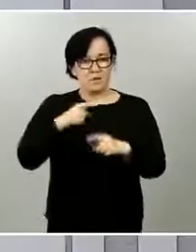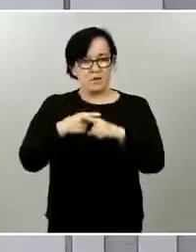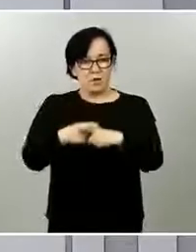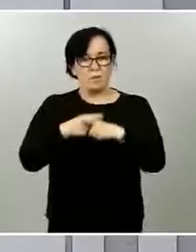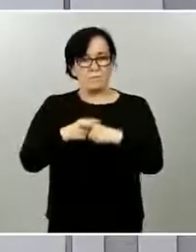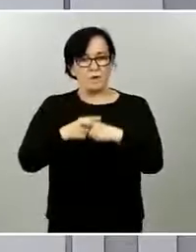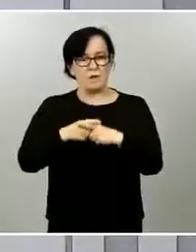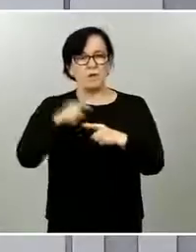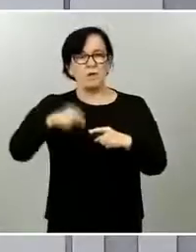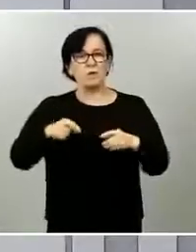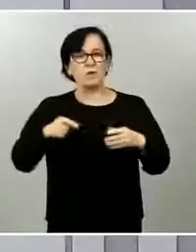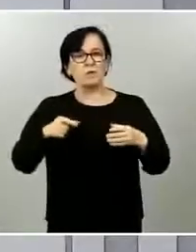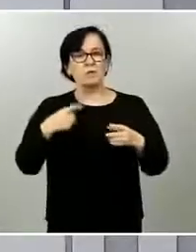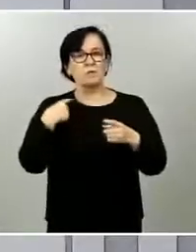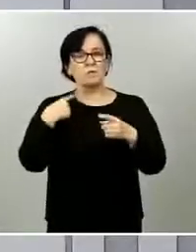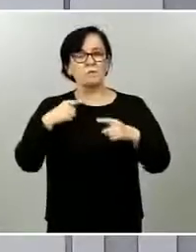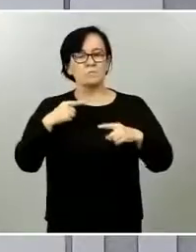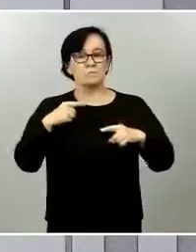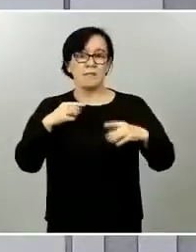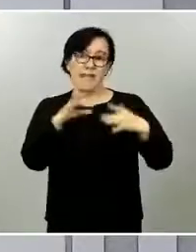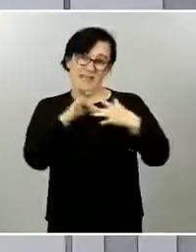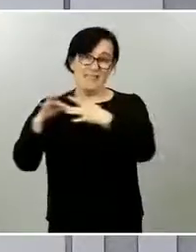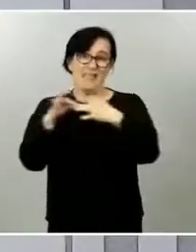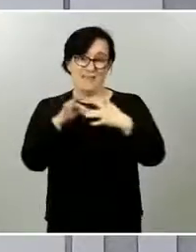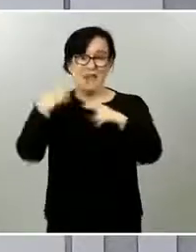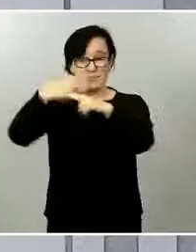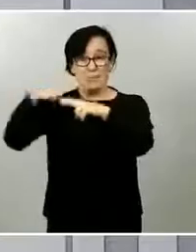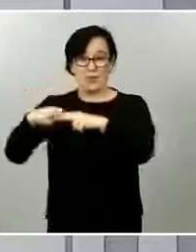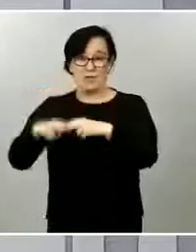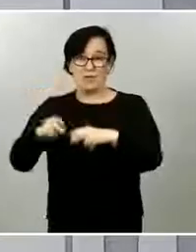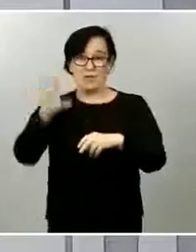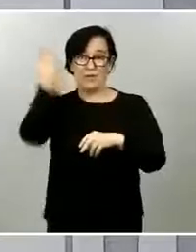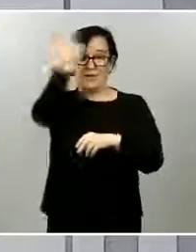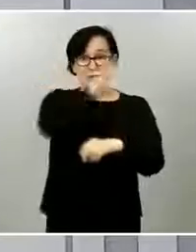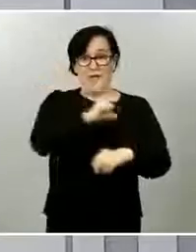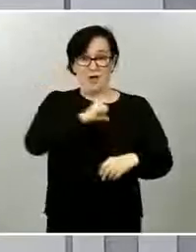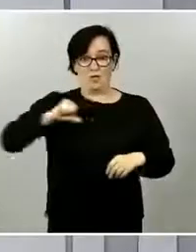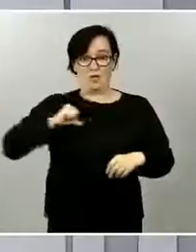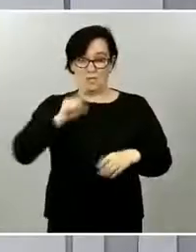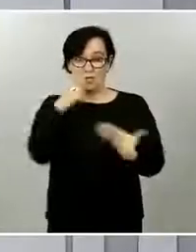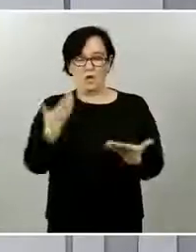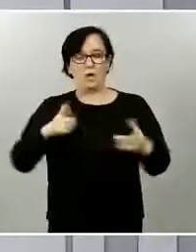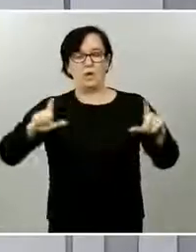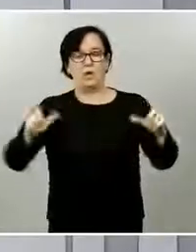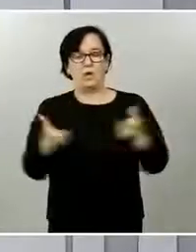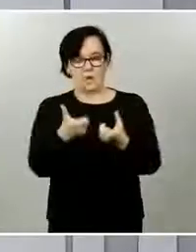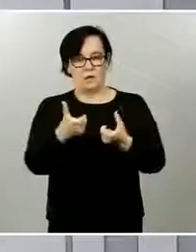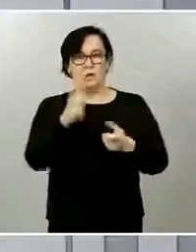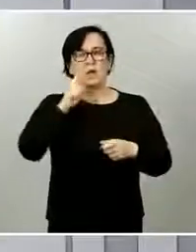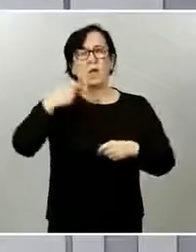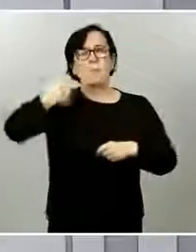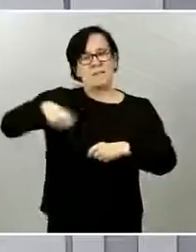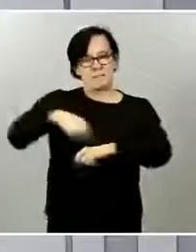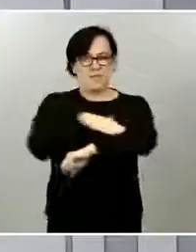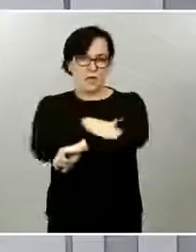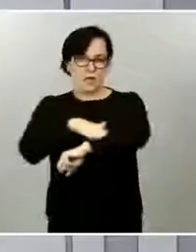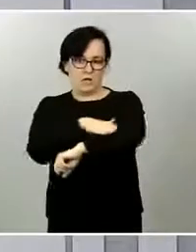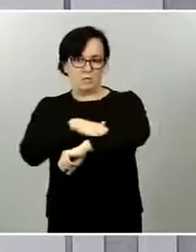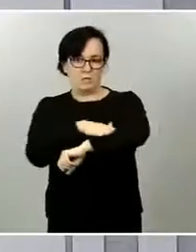hospitalizados o que están en casa pero que siguen luchando contra este virus. Un sentimiento que hemos compartido en el día